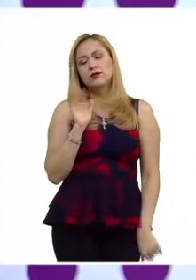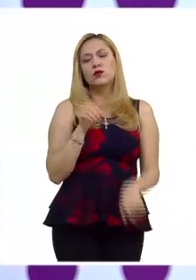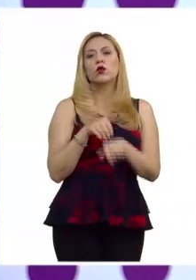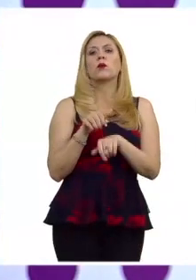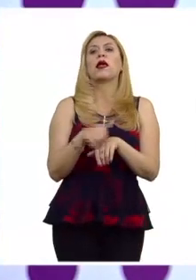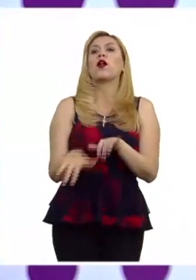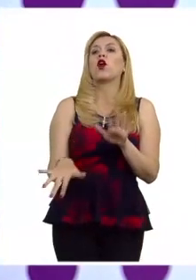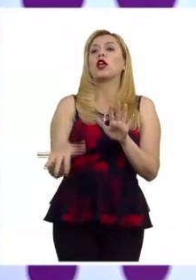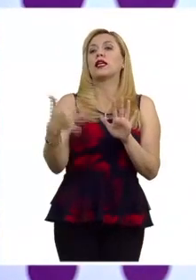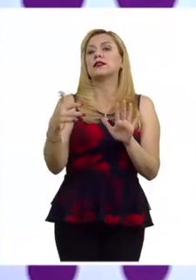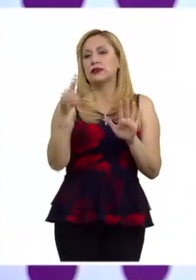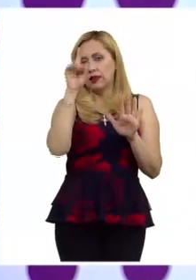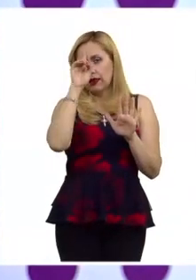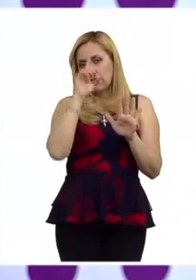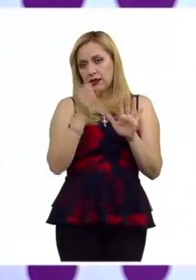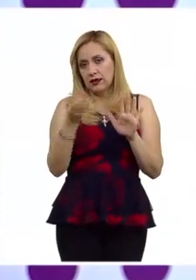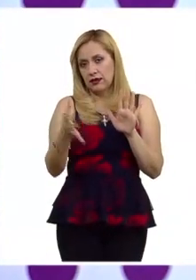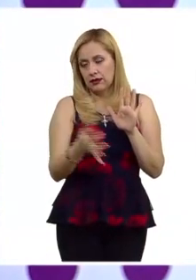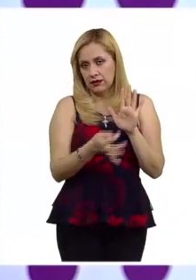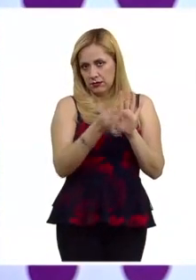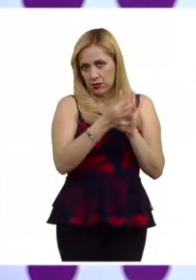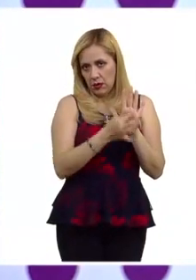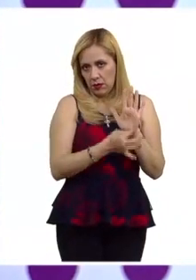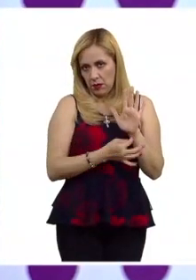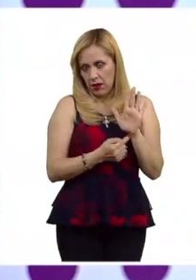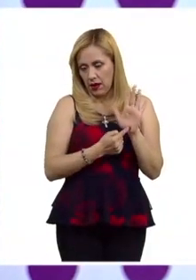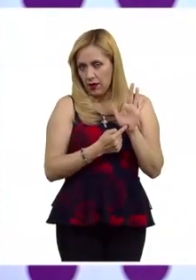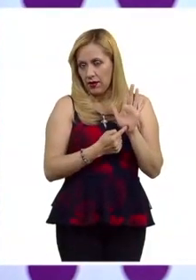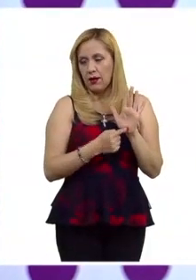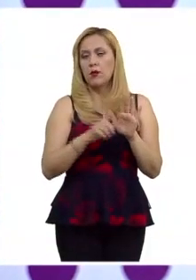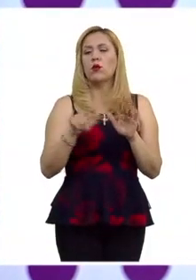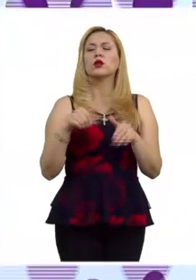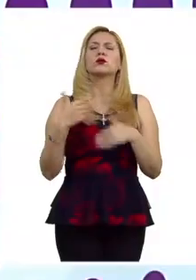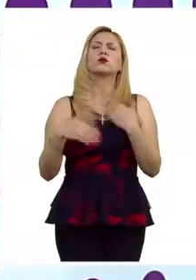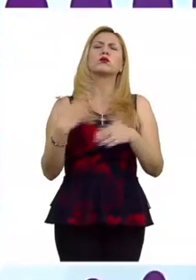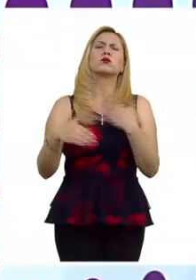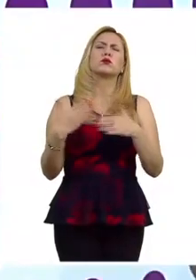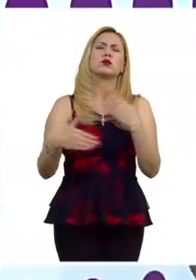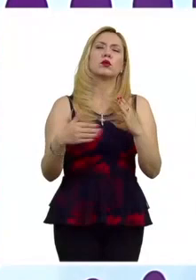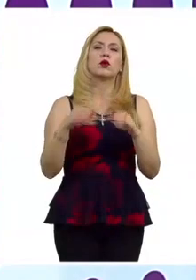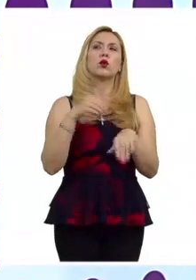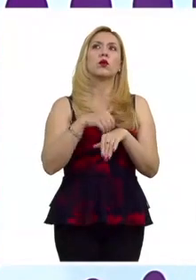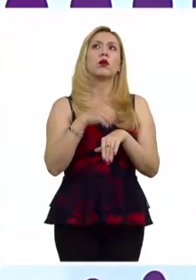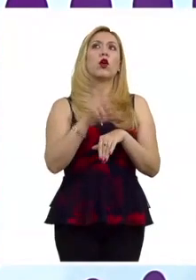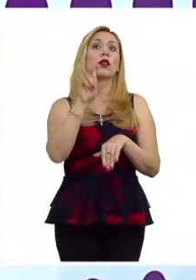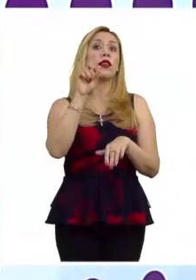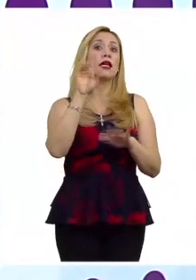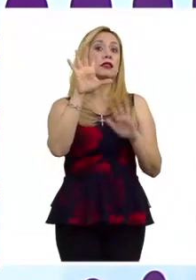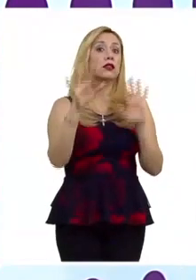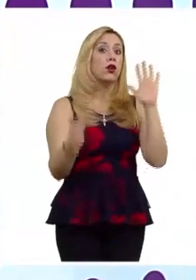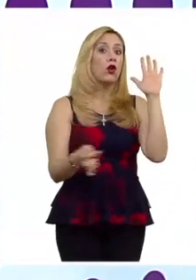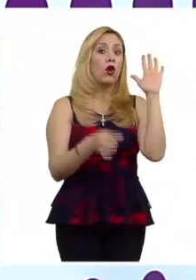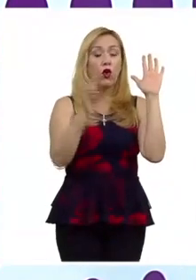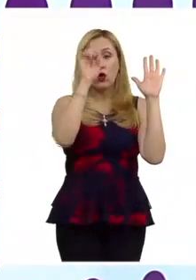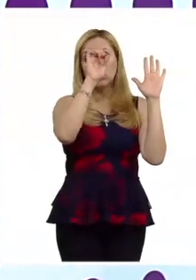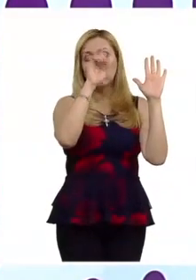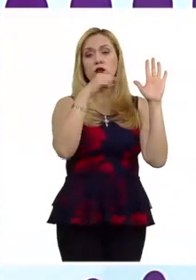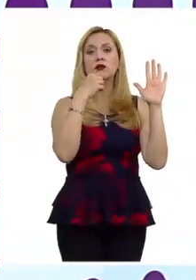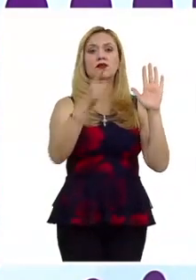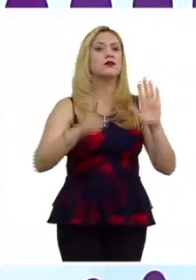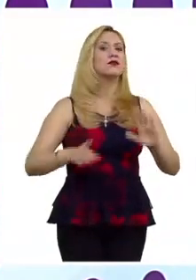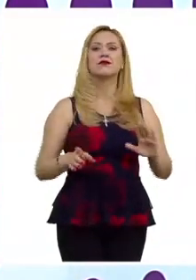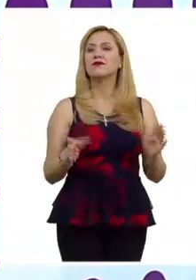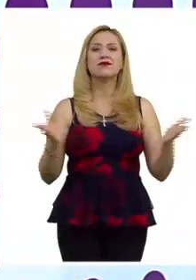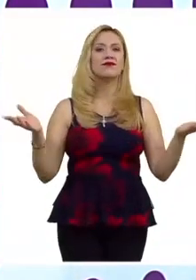15. Después pasan los años y en la Recomendación General 35 habla de que esto no es un juego de suma